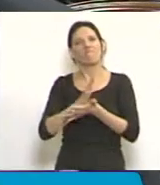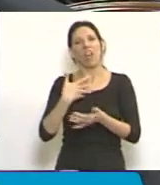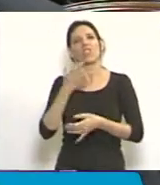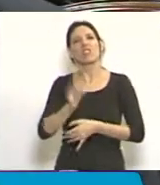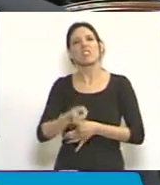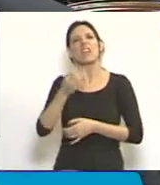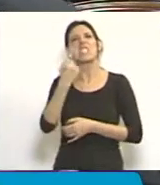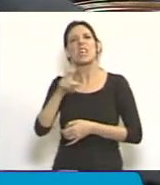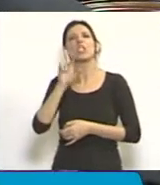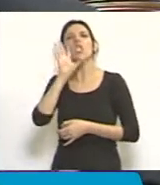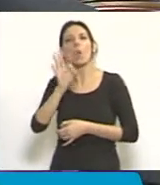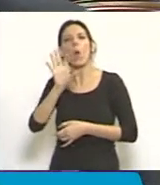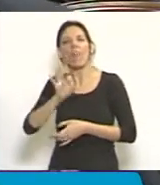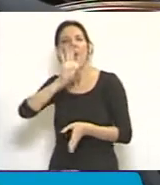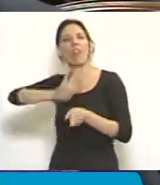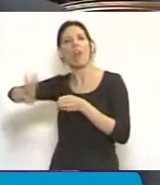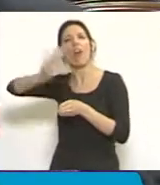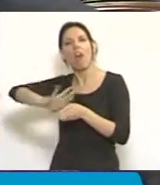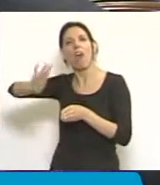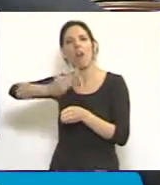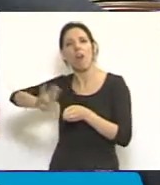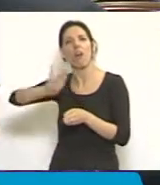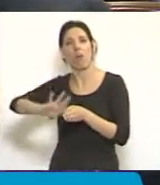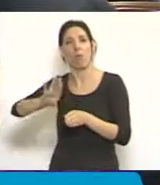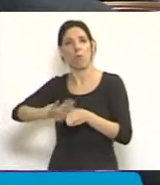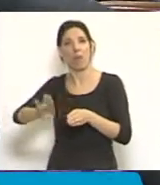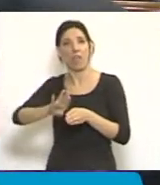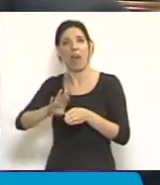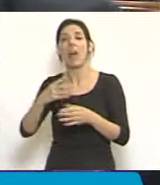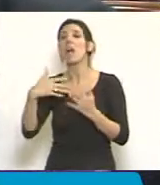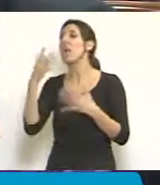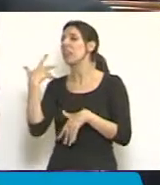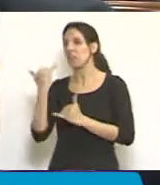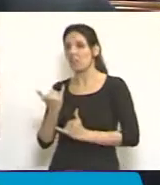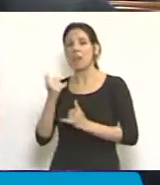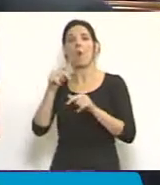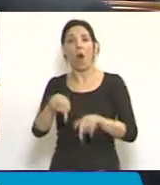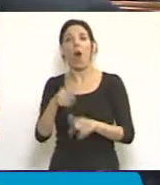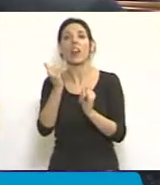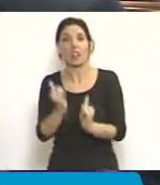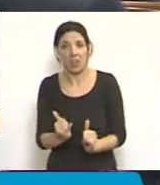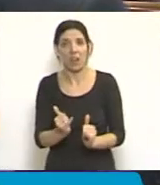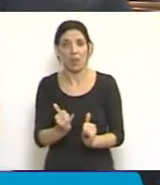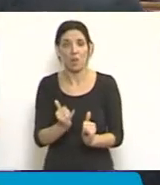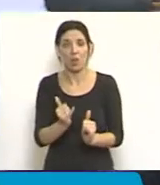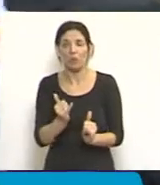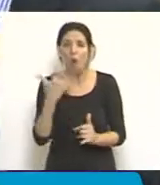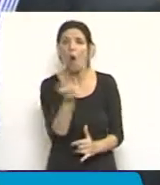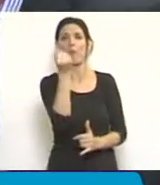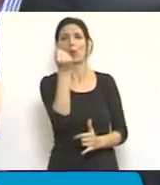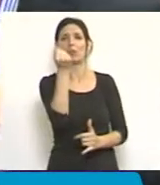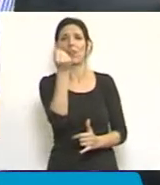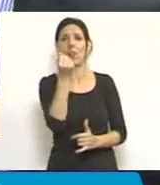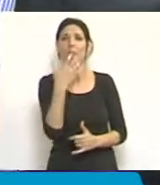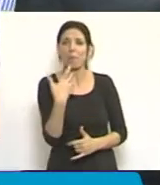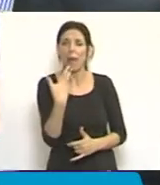150 años en nuestro esquema institucional y que teníamos y tenemos, a mi entender, frente a esto, la gran oportunidad